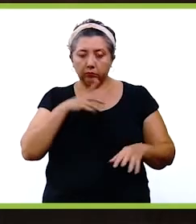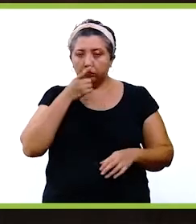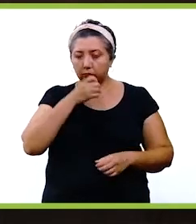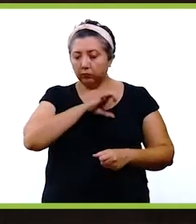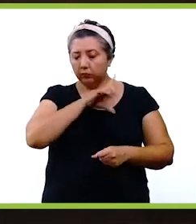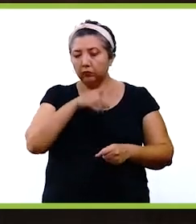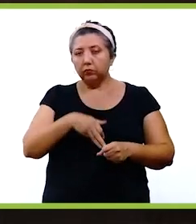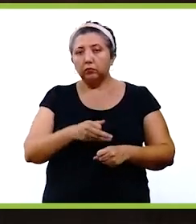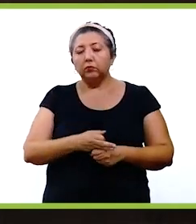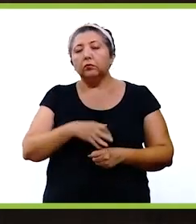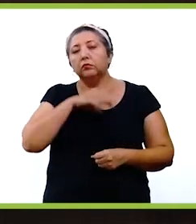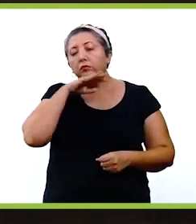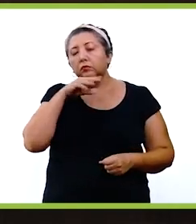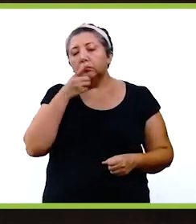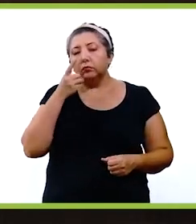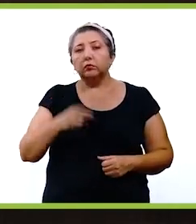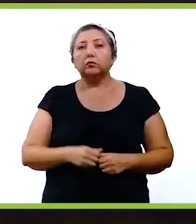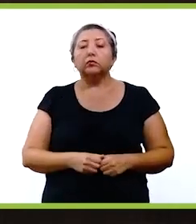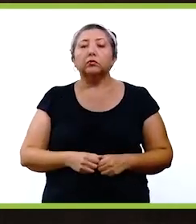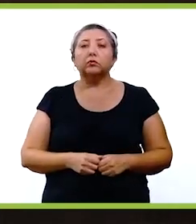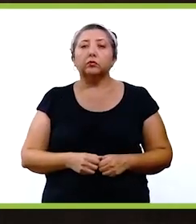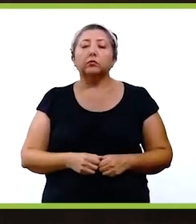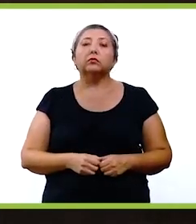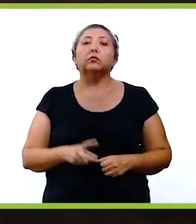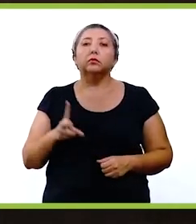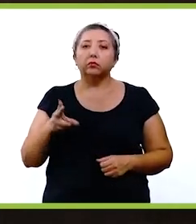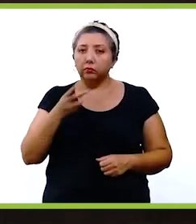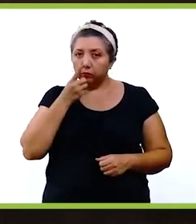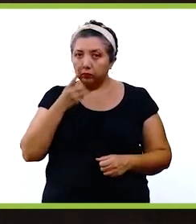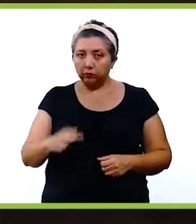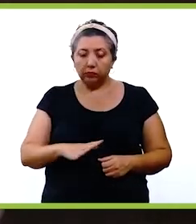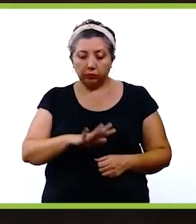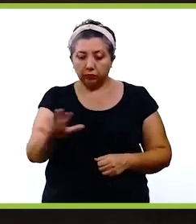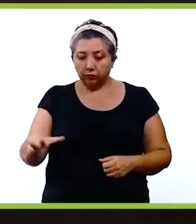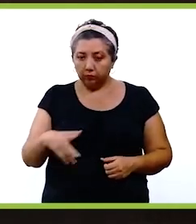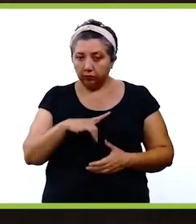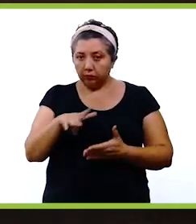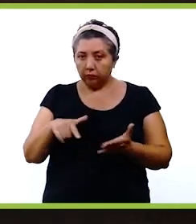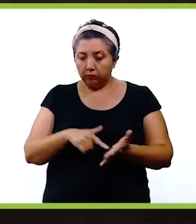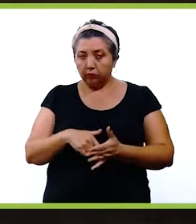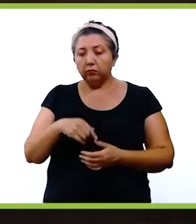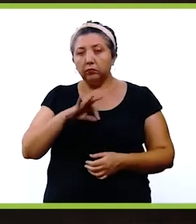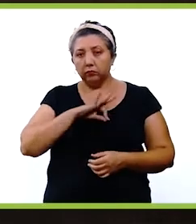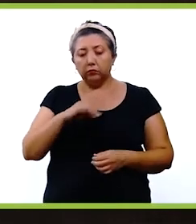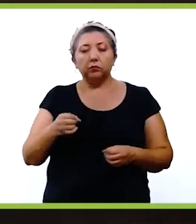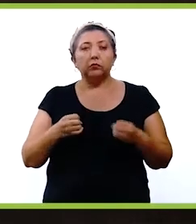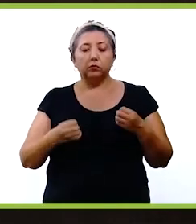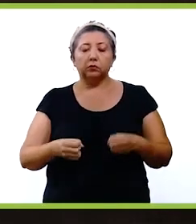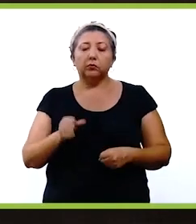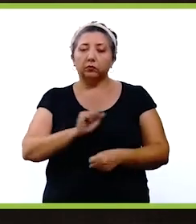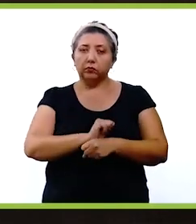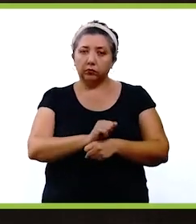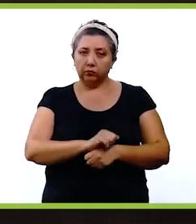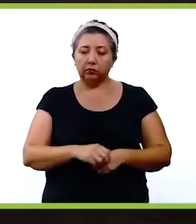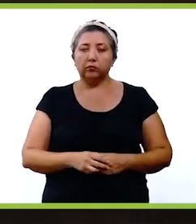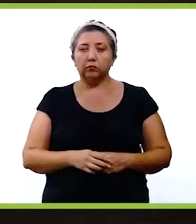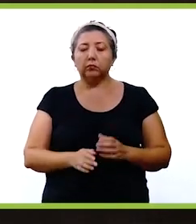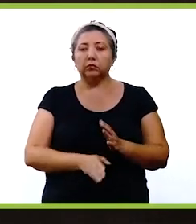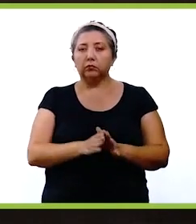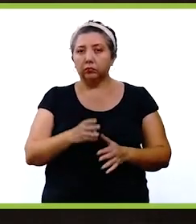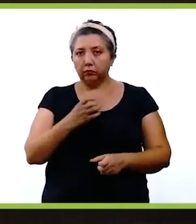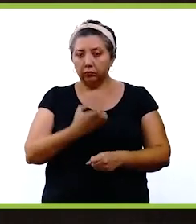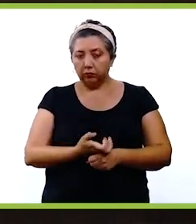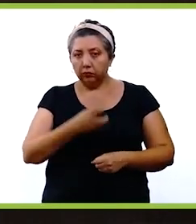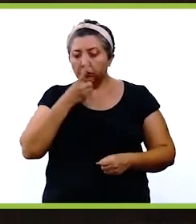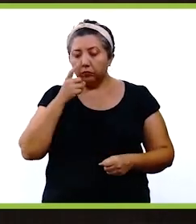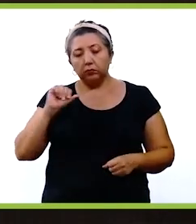generar menos contaminación, cuidar el medio ambiente. Y por supuesto que todos esos estacionamientos que se tienen son compatibles con la construcción